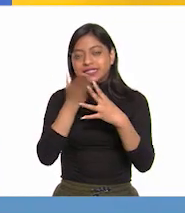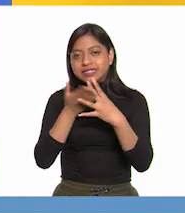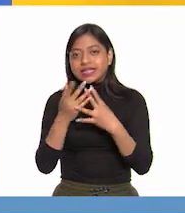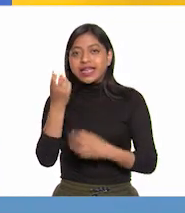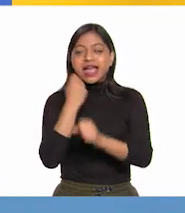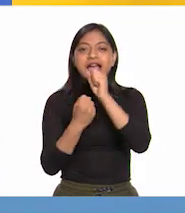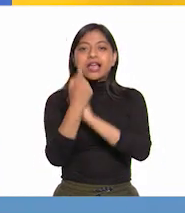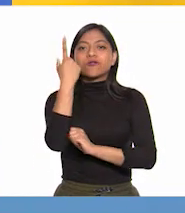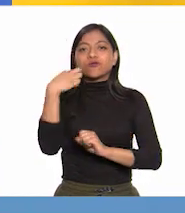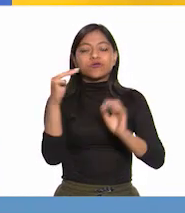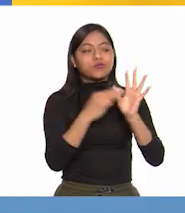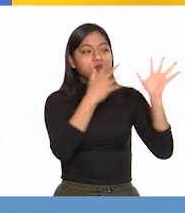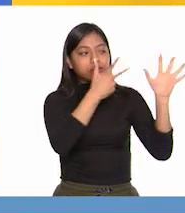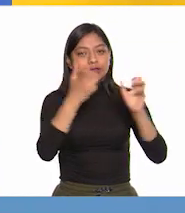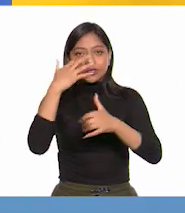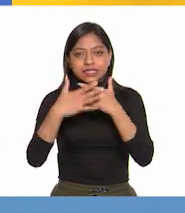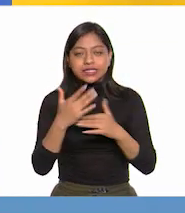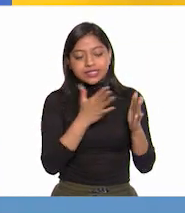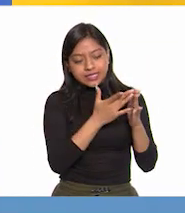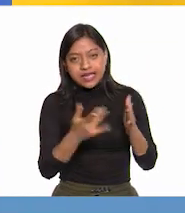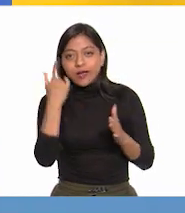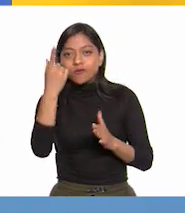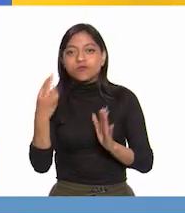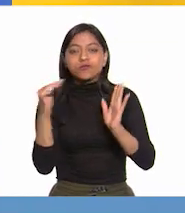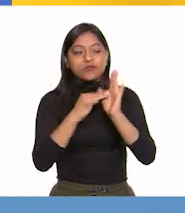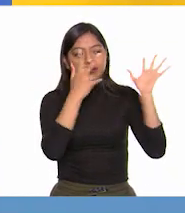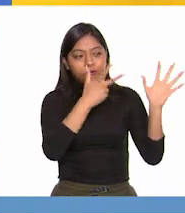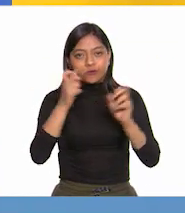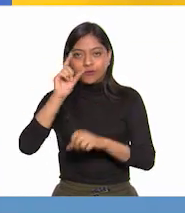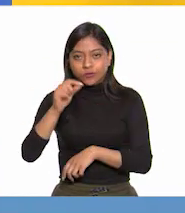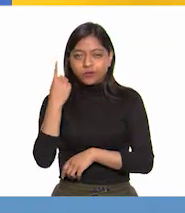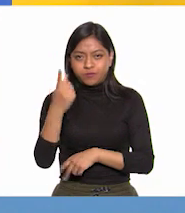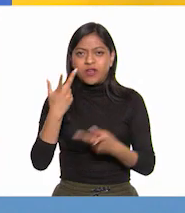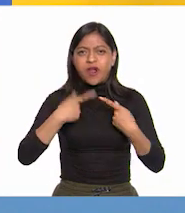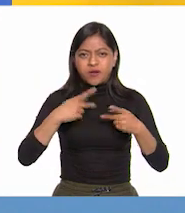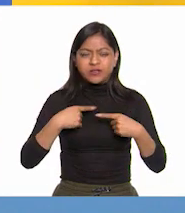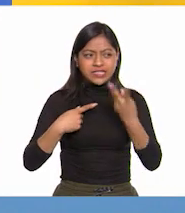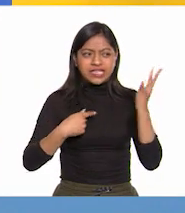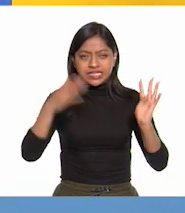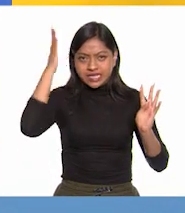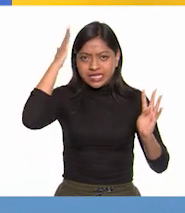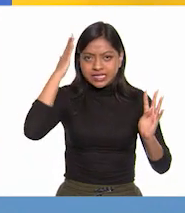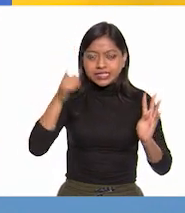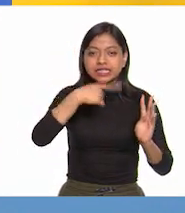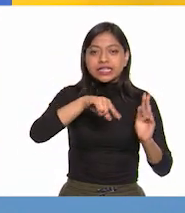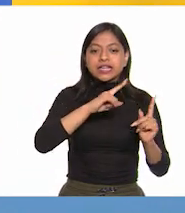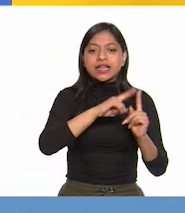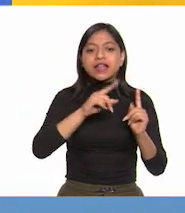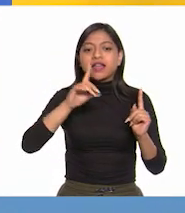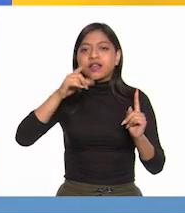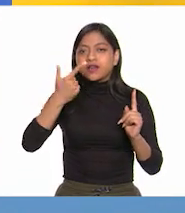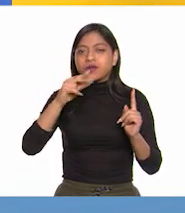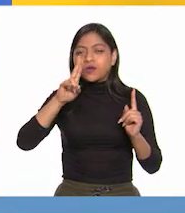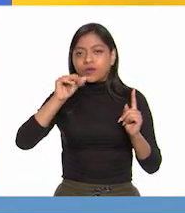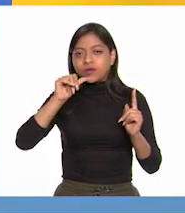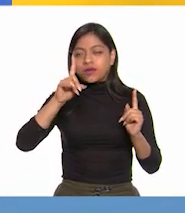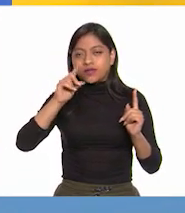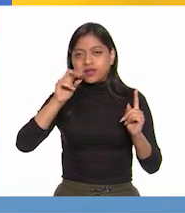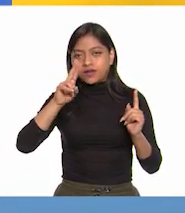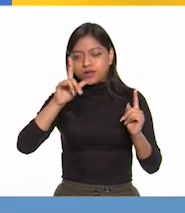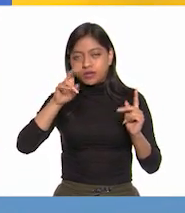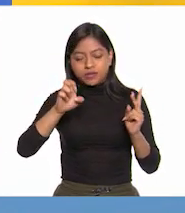1815 a 1821. Algunos líderes fueron Guadalupe Victoria y Vicente Guerrero.